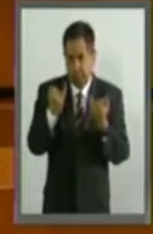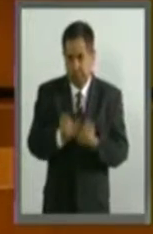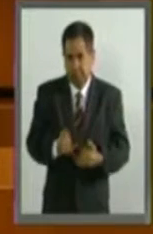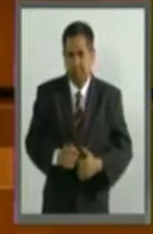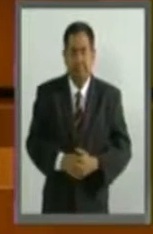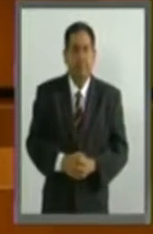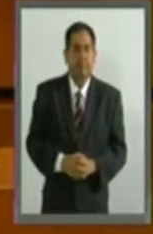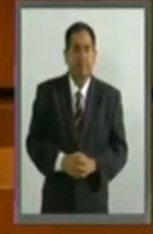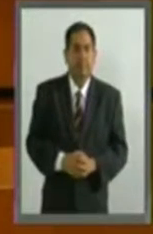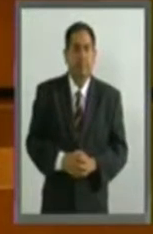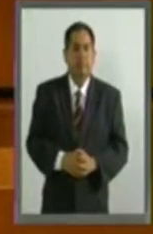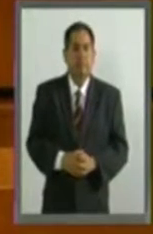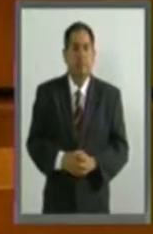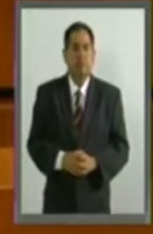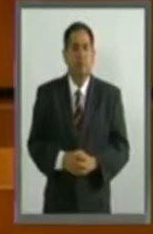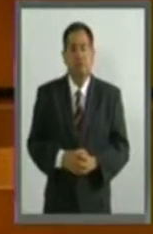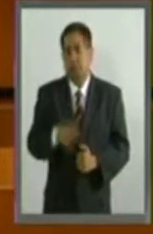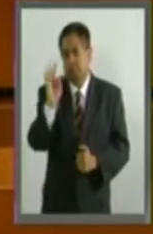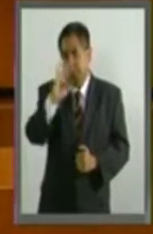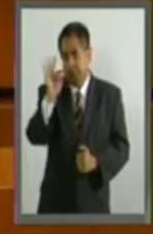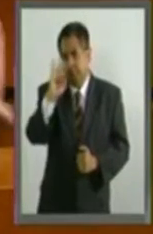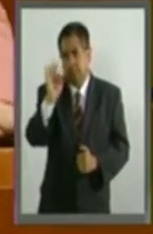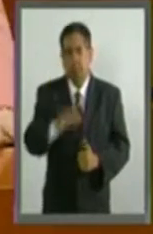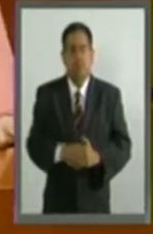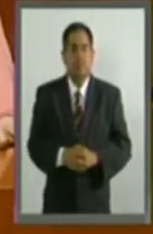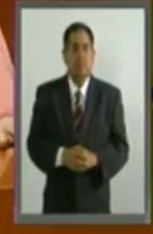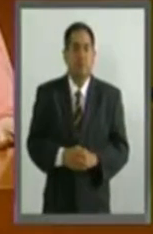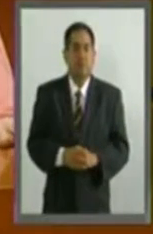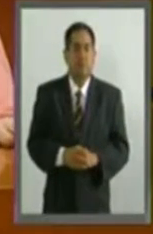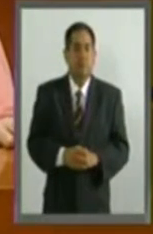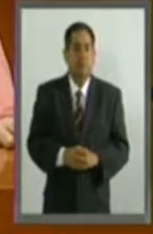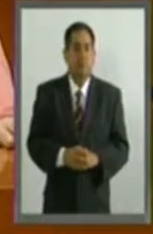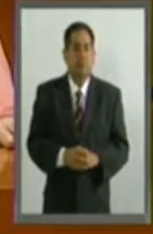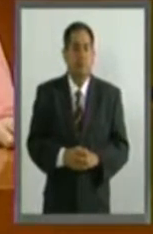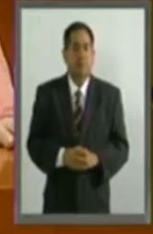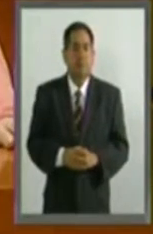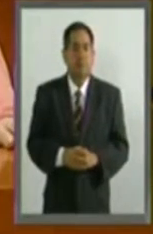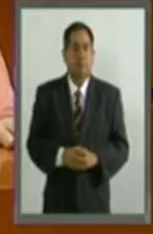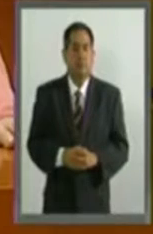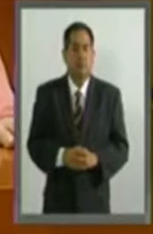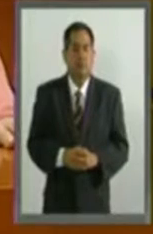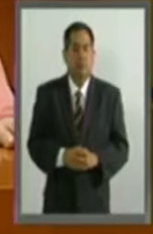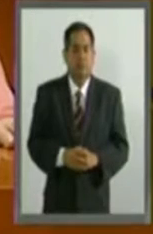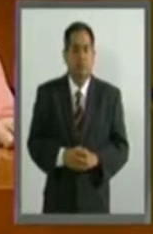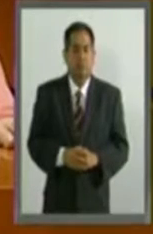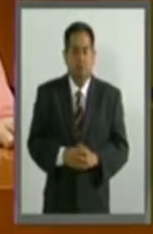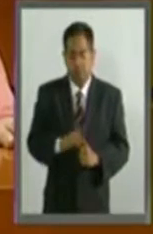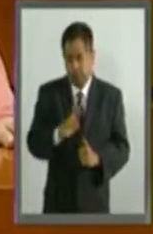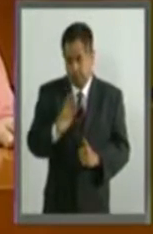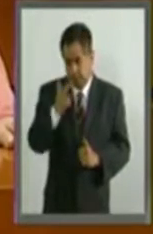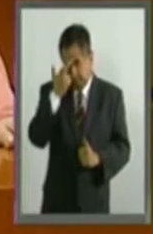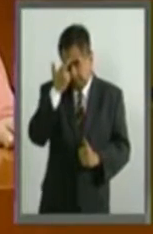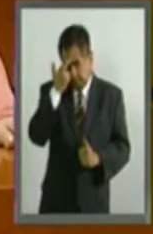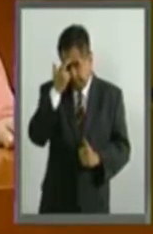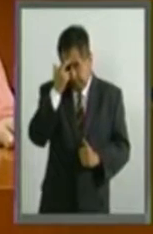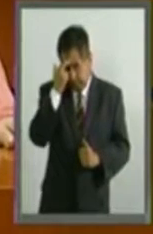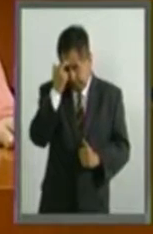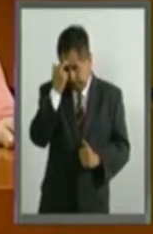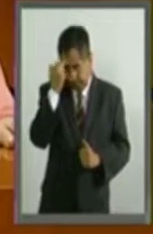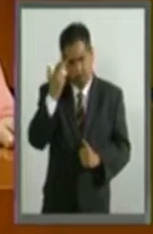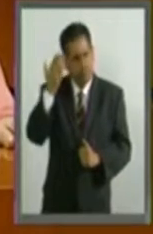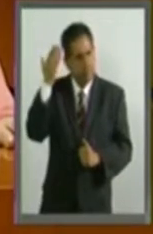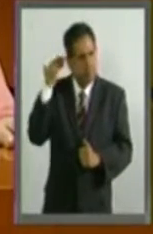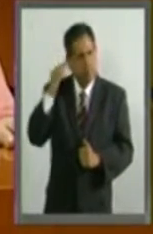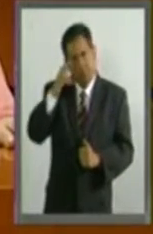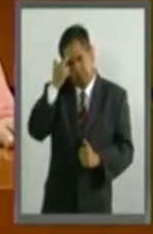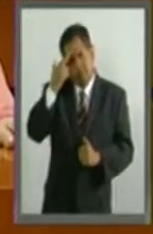Tal vez valdría la pena recordar esos momentos,